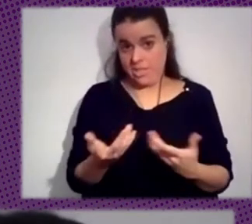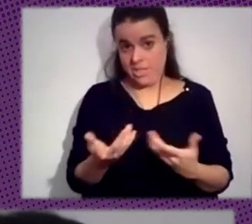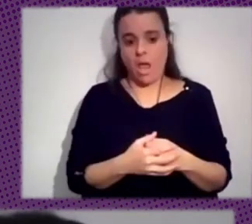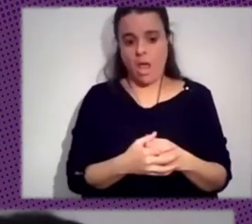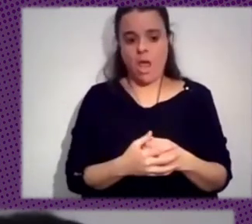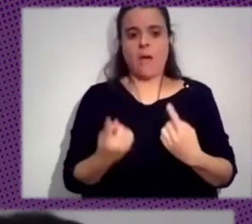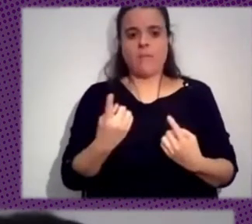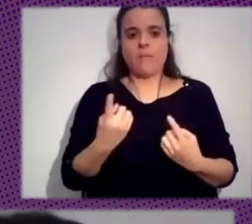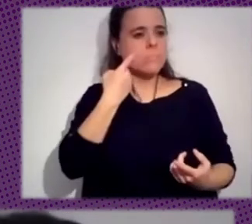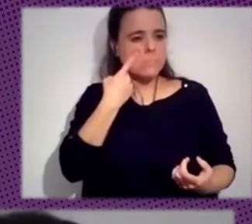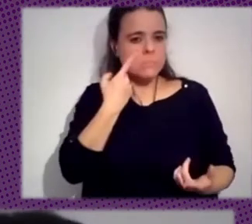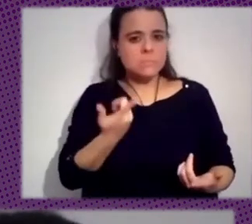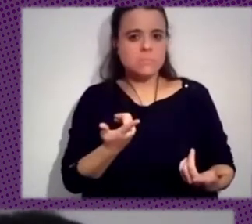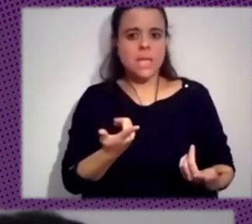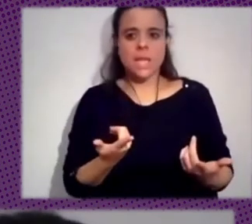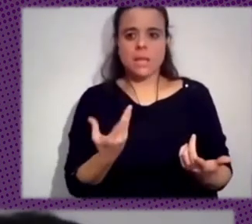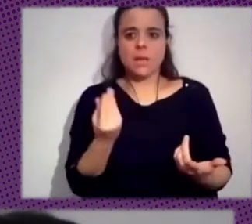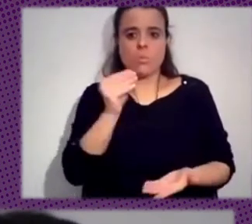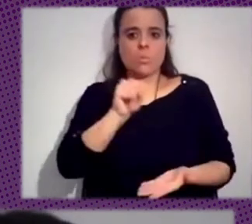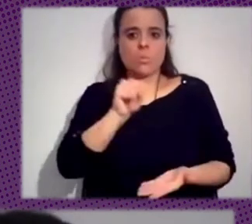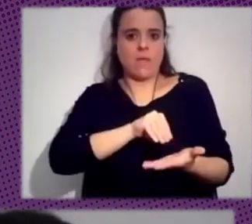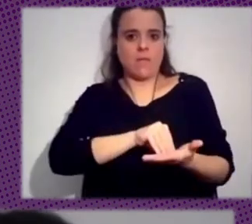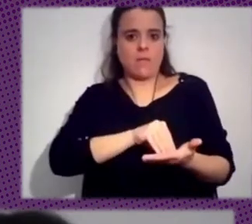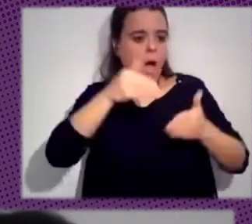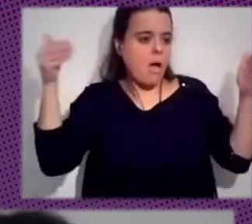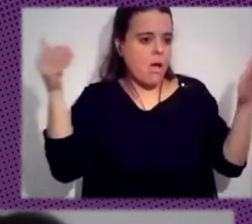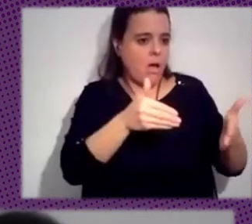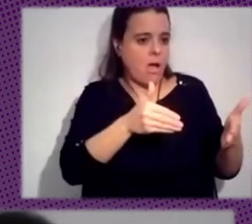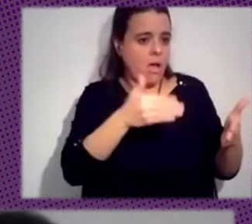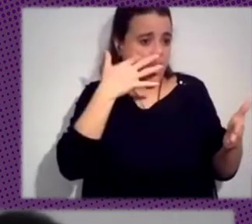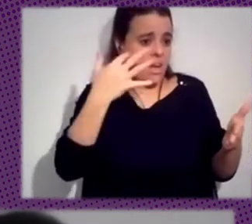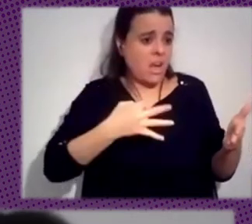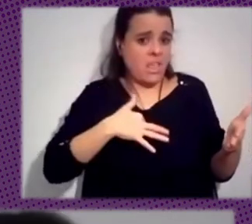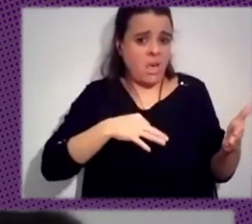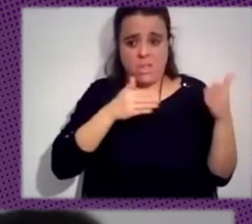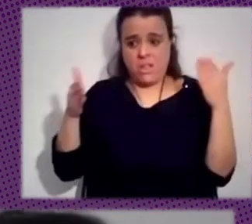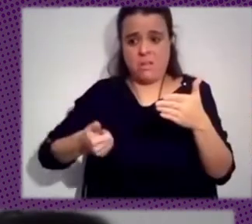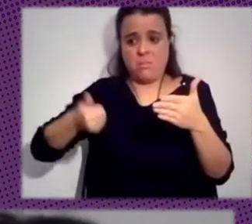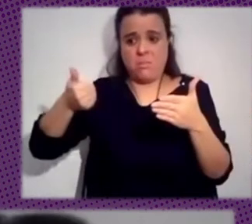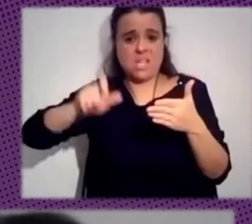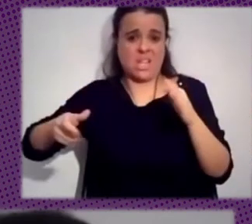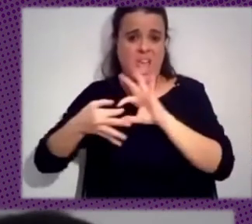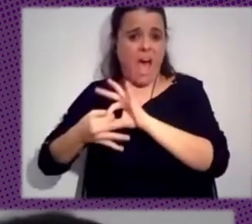muchas veces mucho más que de la gente que más se afina a nosotros y que tiene cosas más interesantes que contarnos. Y de esto llegamos al otro tipo de